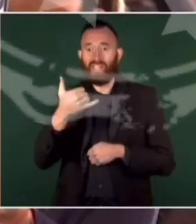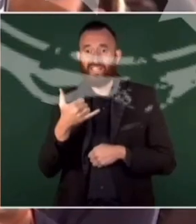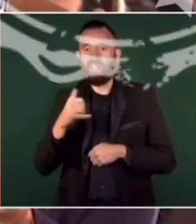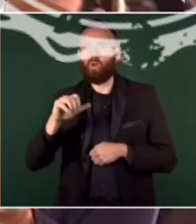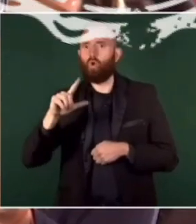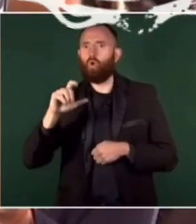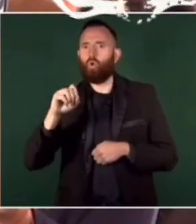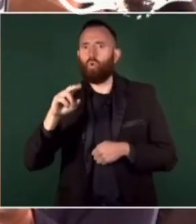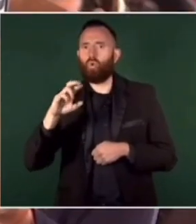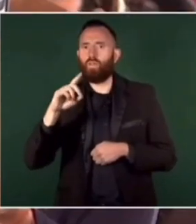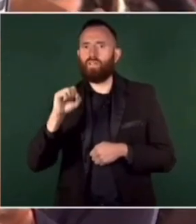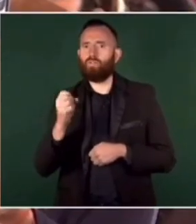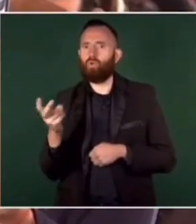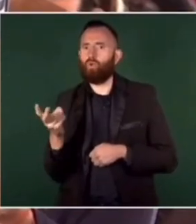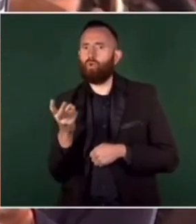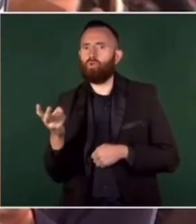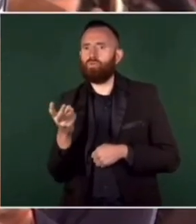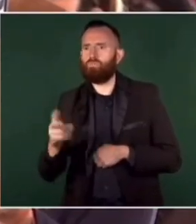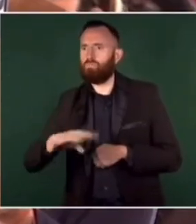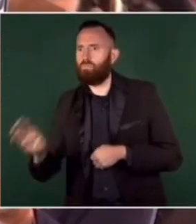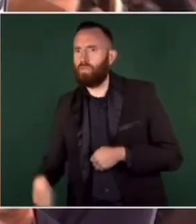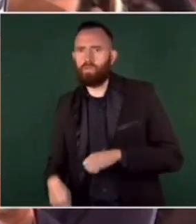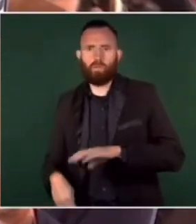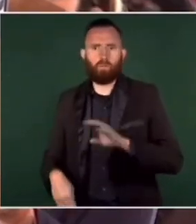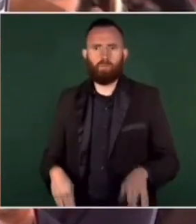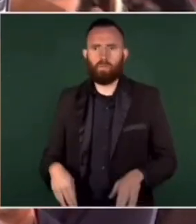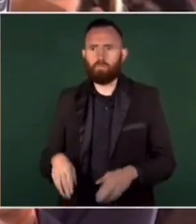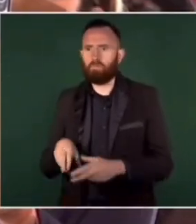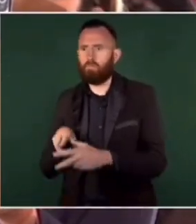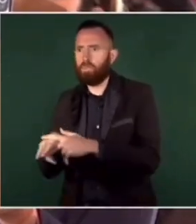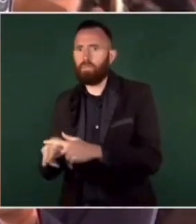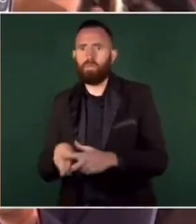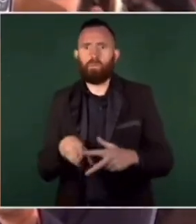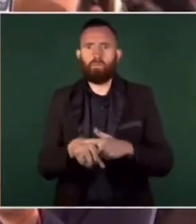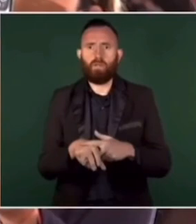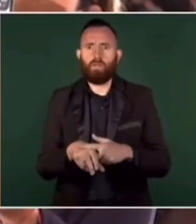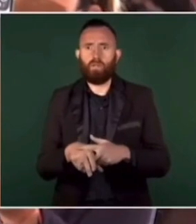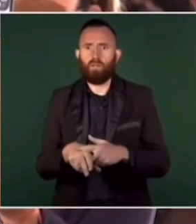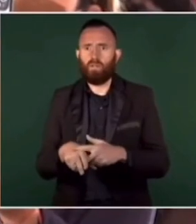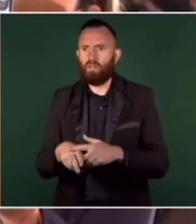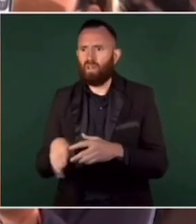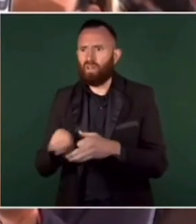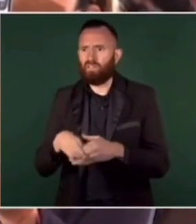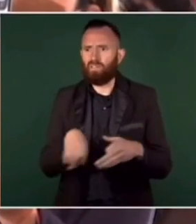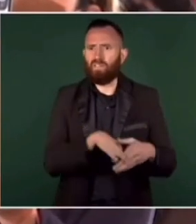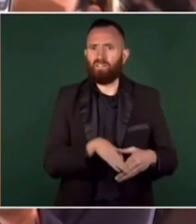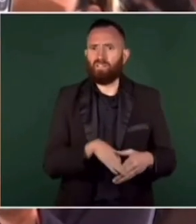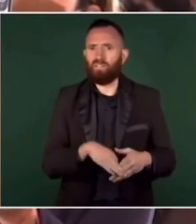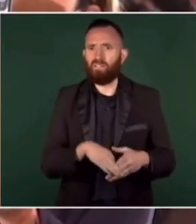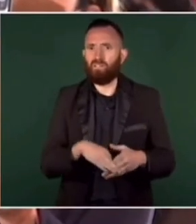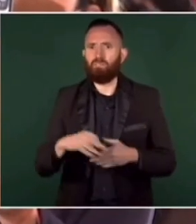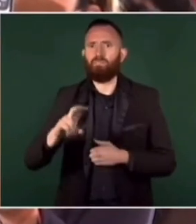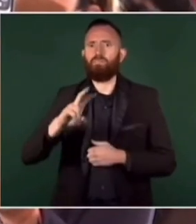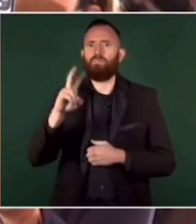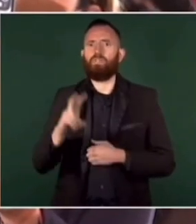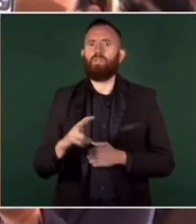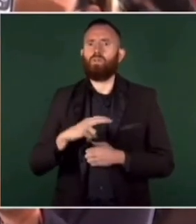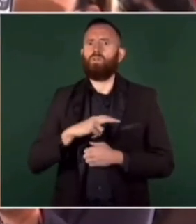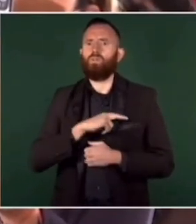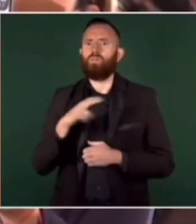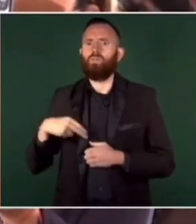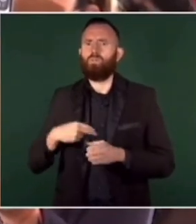No dejaremos de exigir justicia, porque no se mata la verdad matando periodistas.